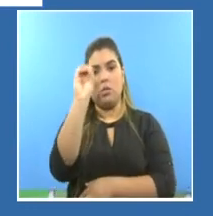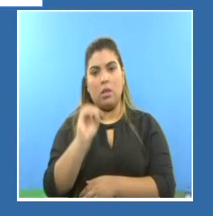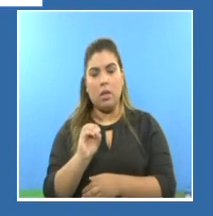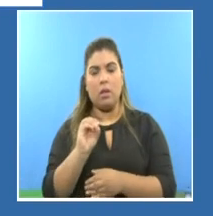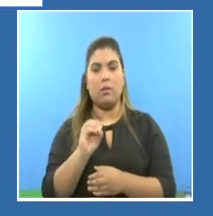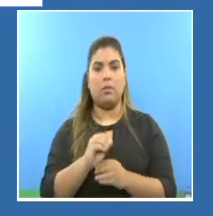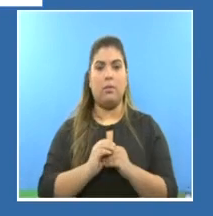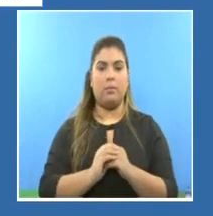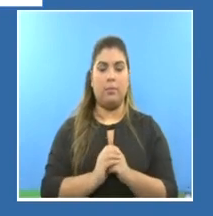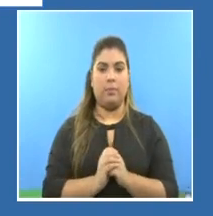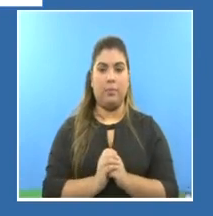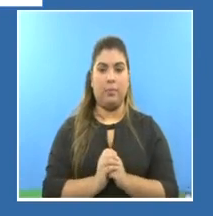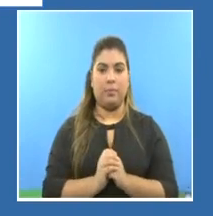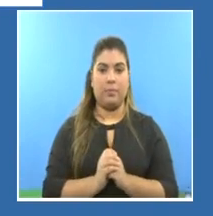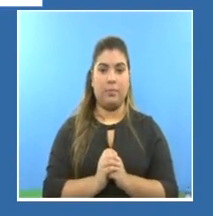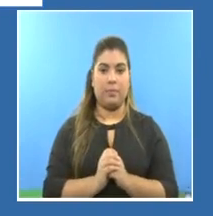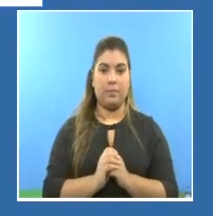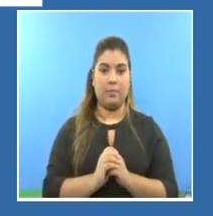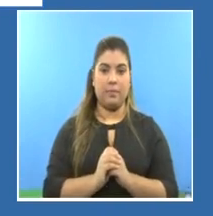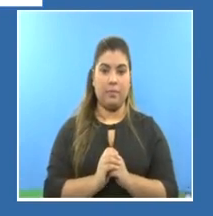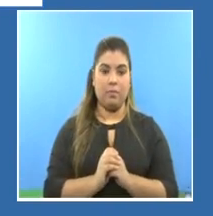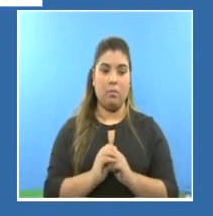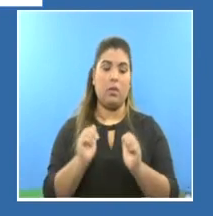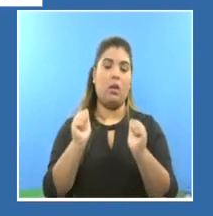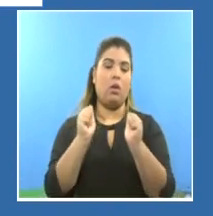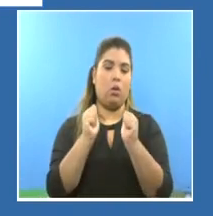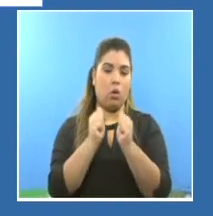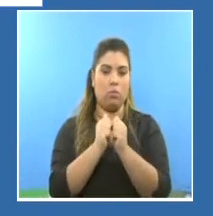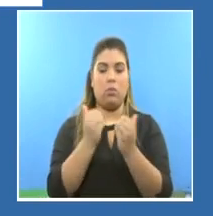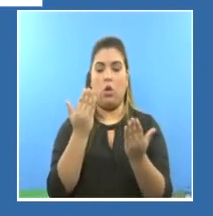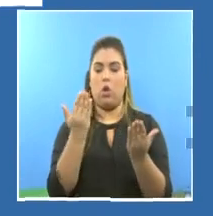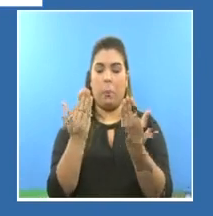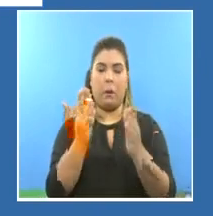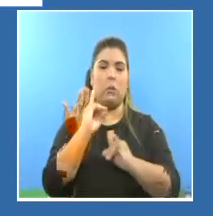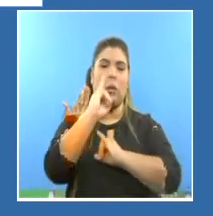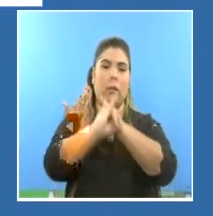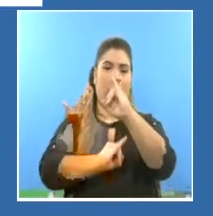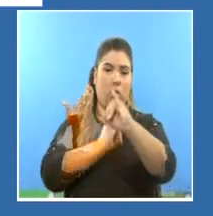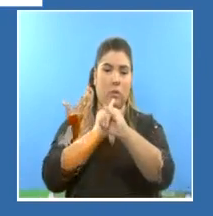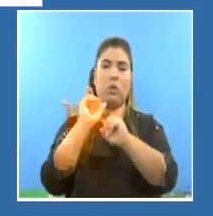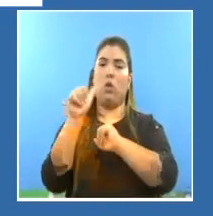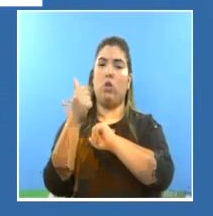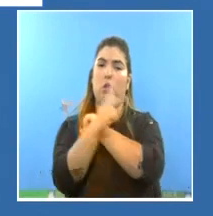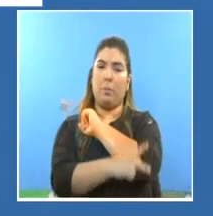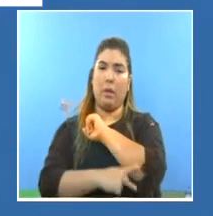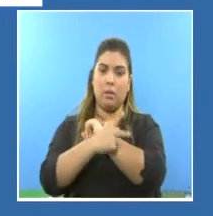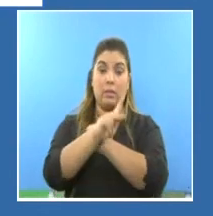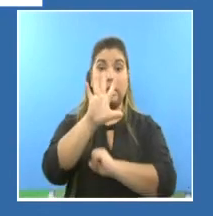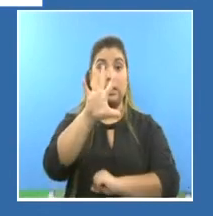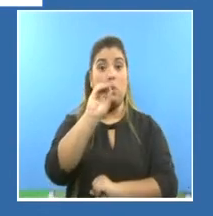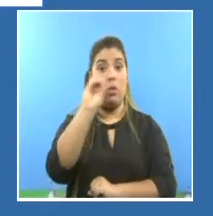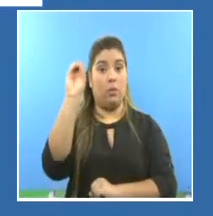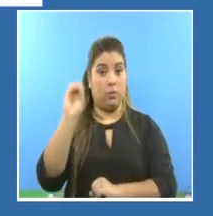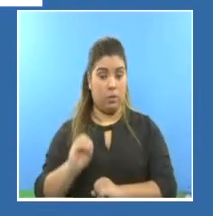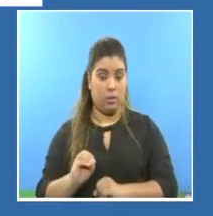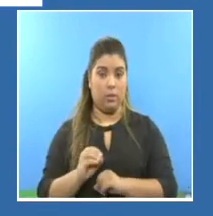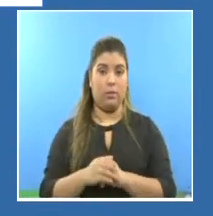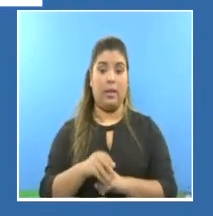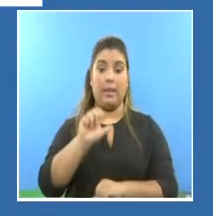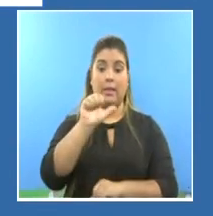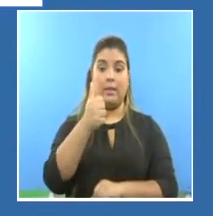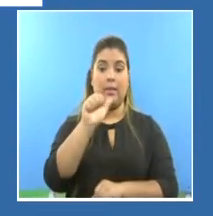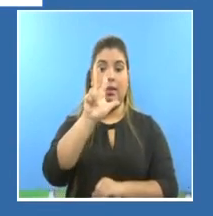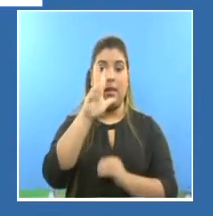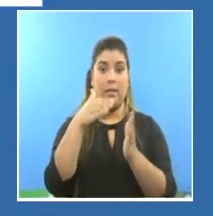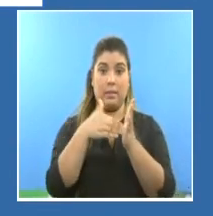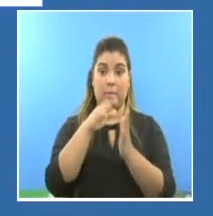relacionados con los estándares internacionales que están en 50%. Tenemos